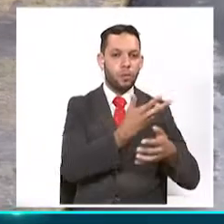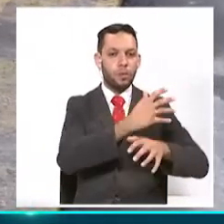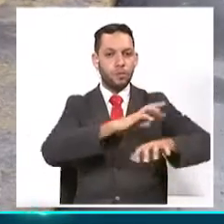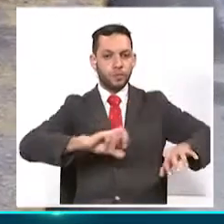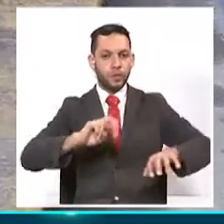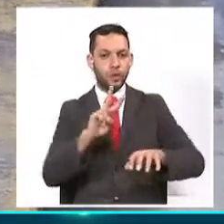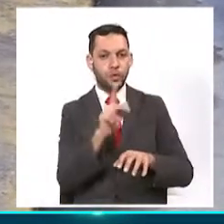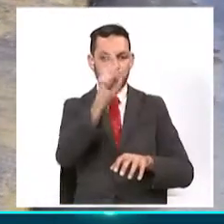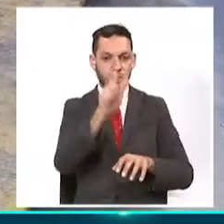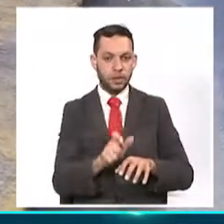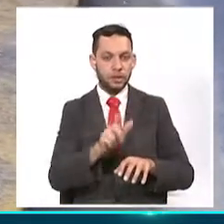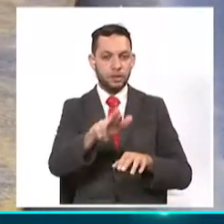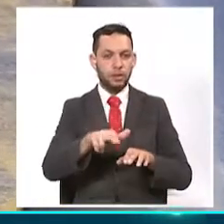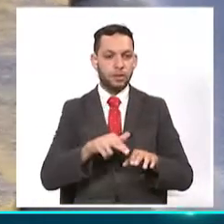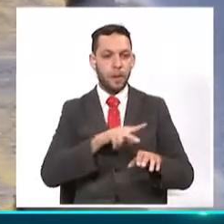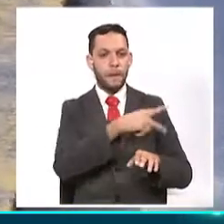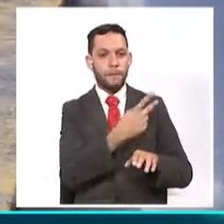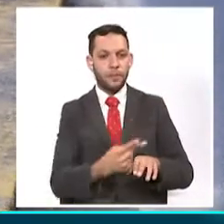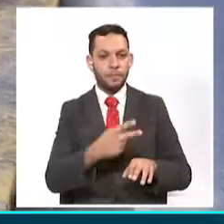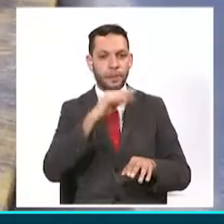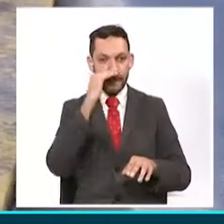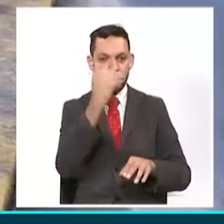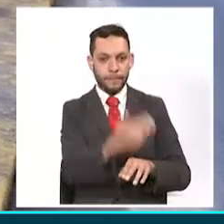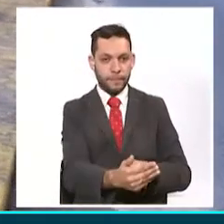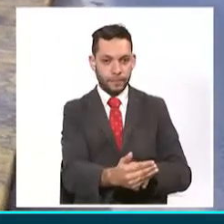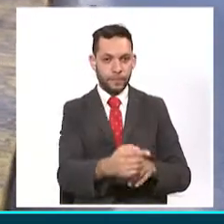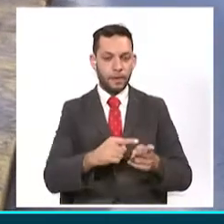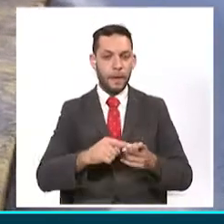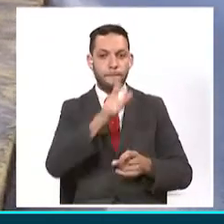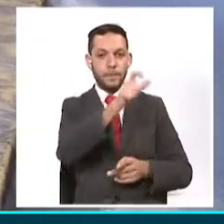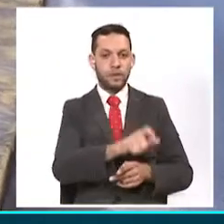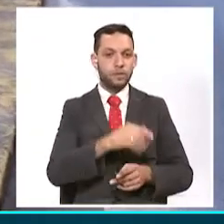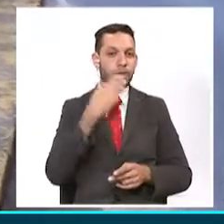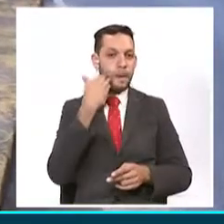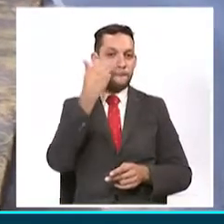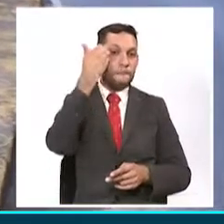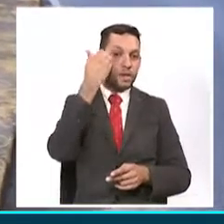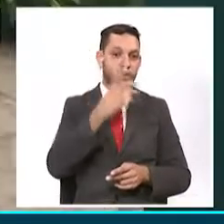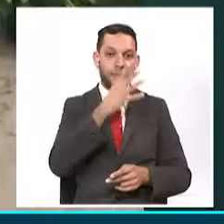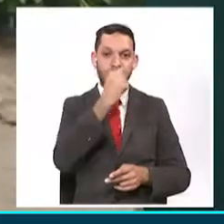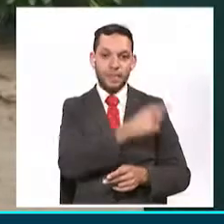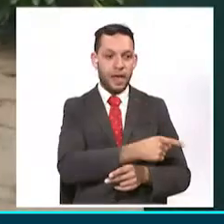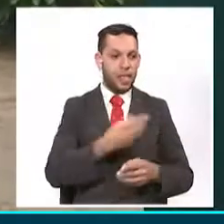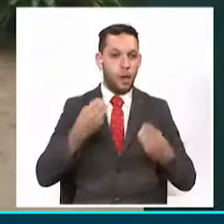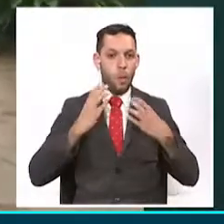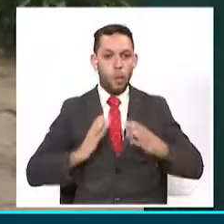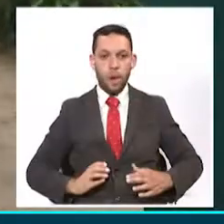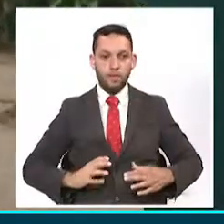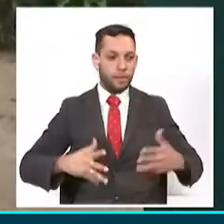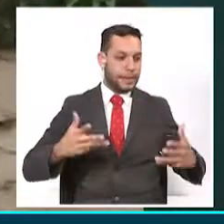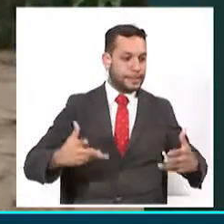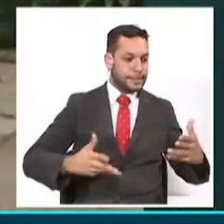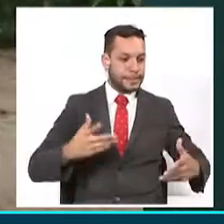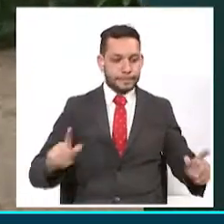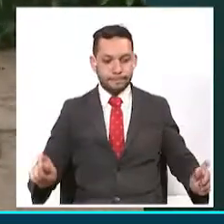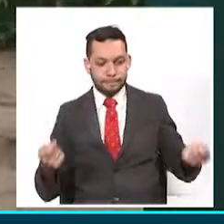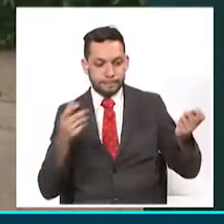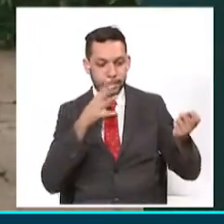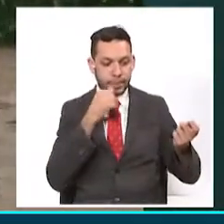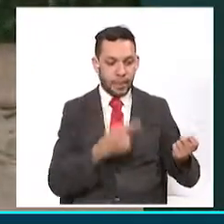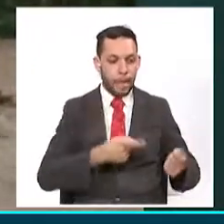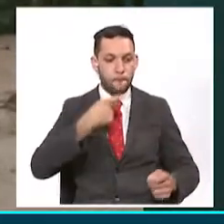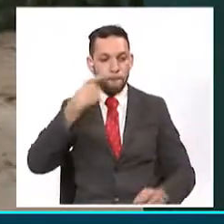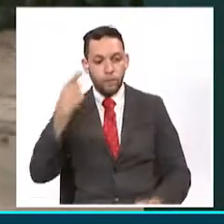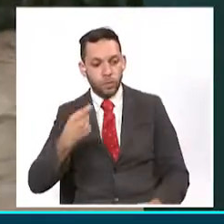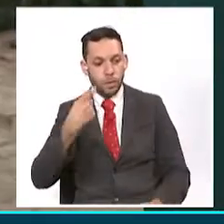personas, de las cuales se recuperó la menor de edad. La adulta no fue posible recuperarse, hizo todo el seguimiento, se hizo la